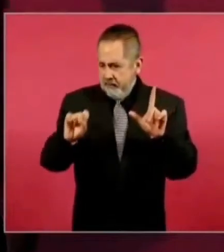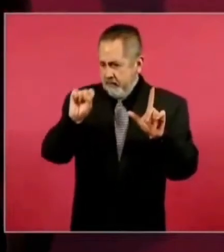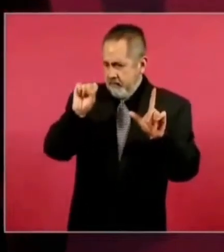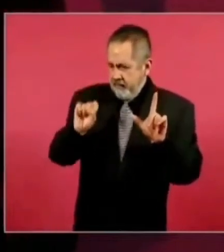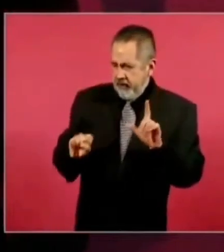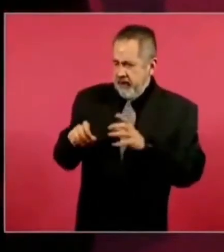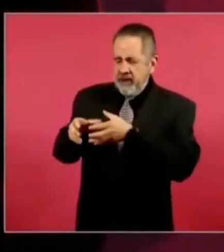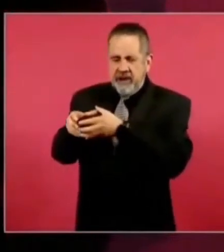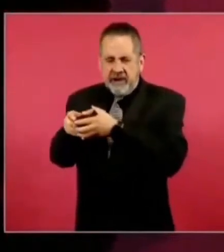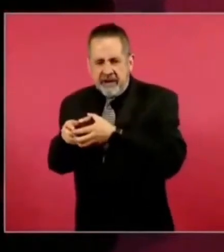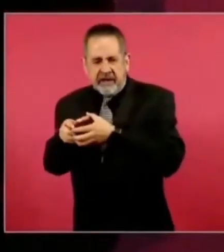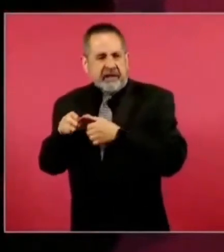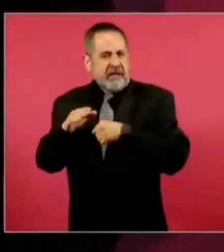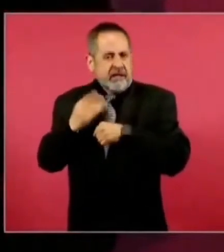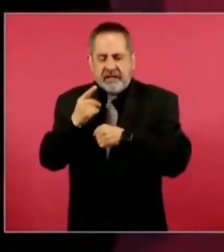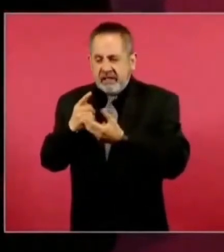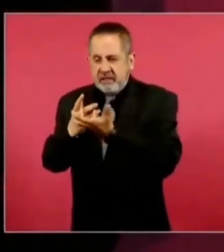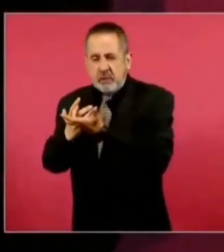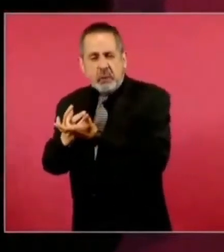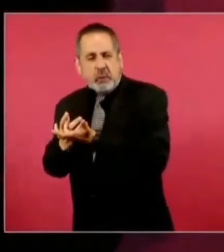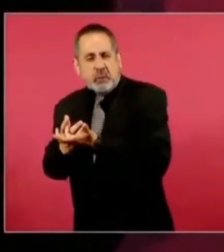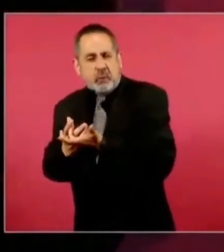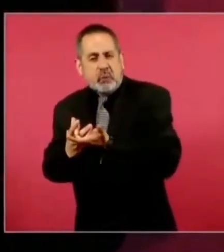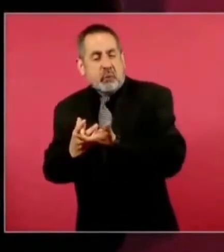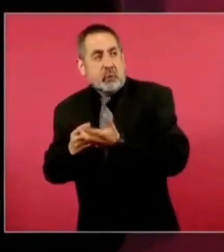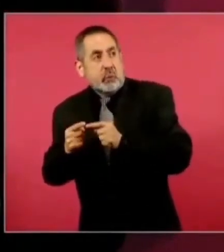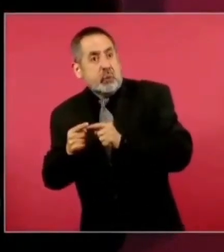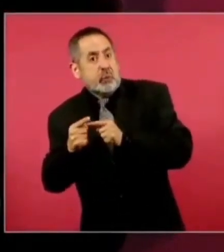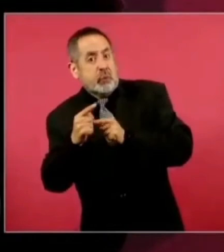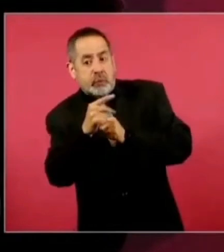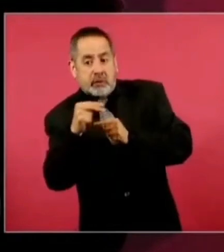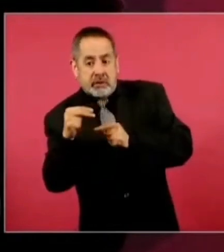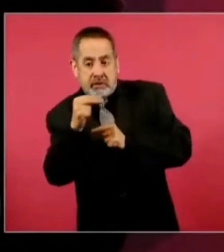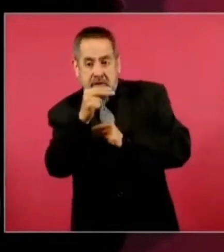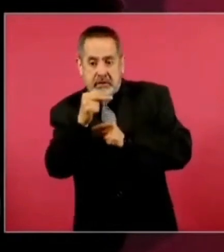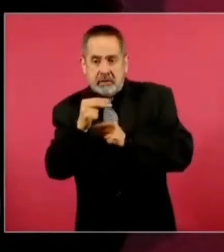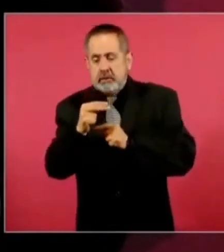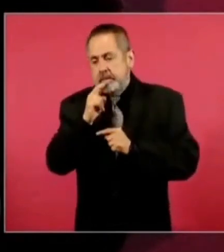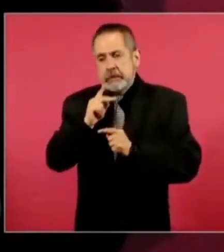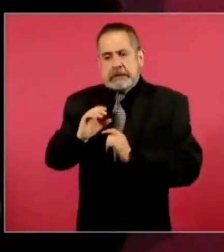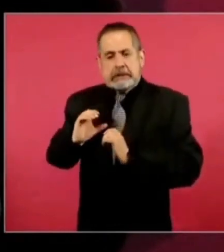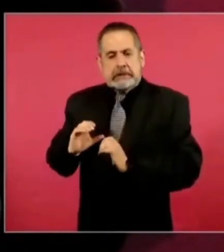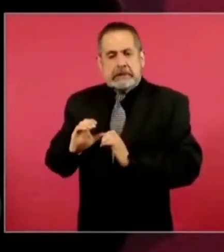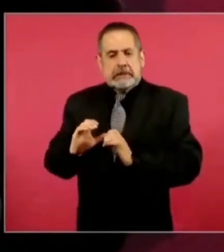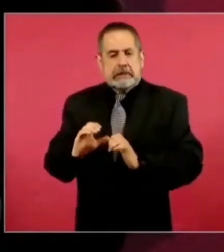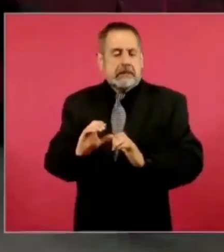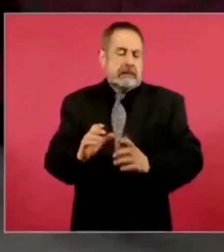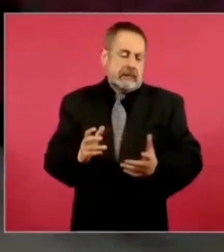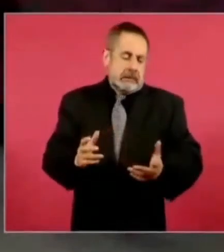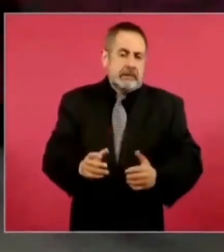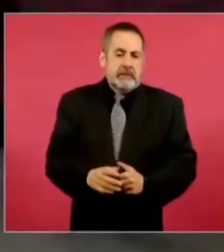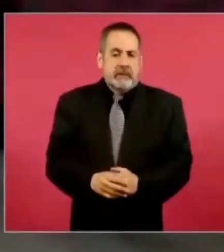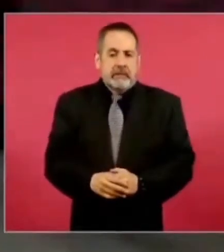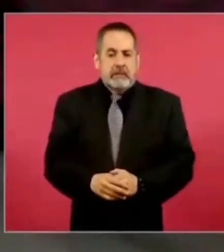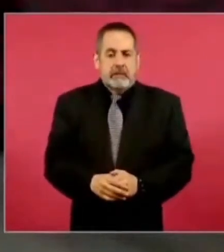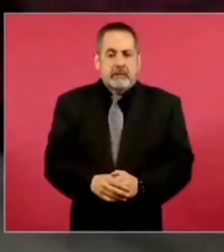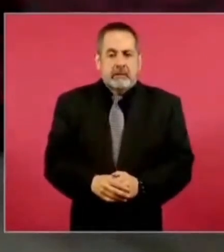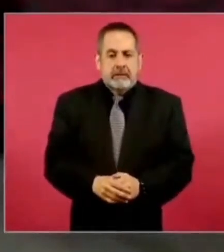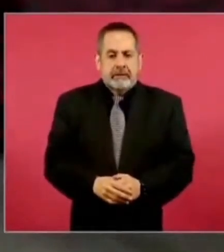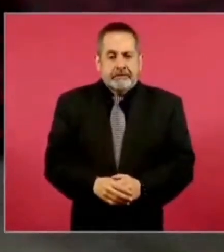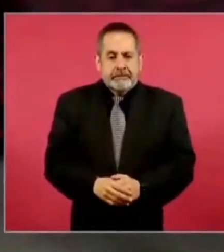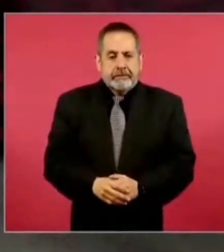travesía antes, hasta ni quisiera